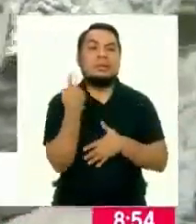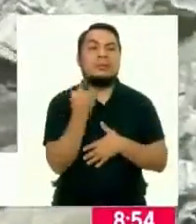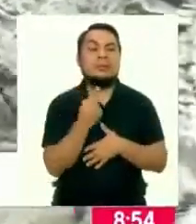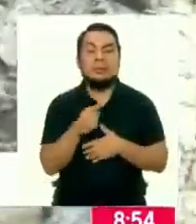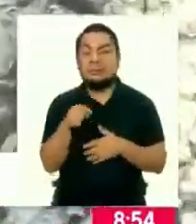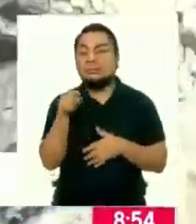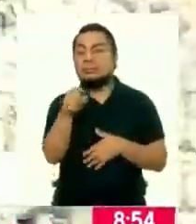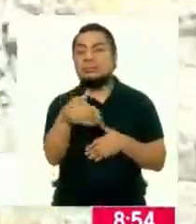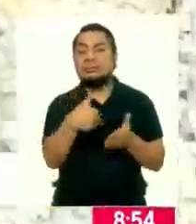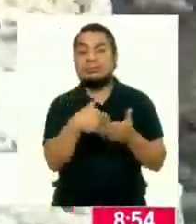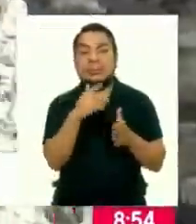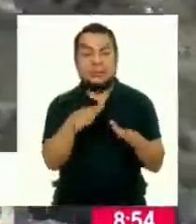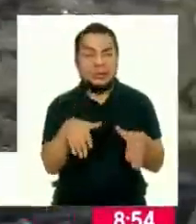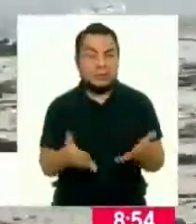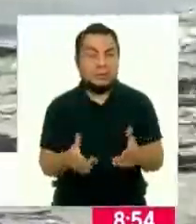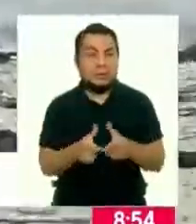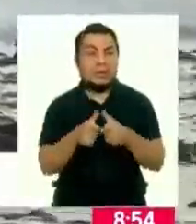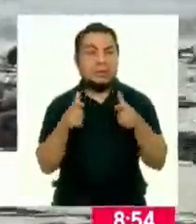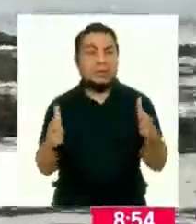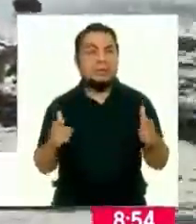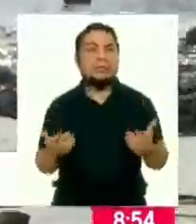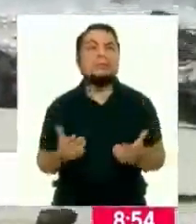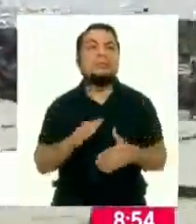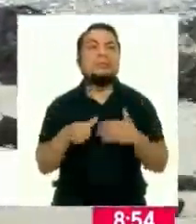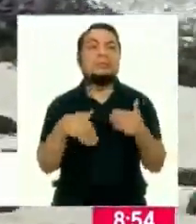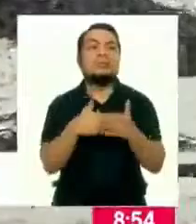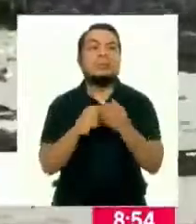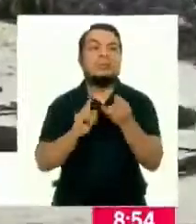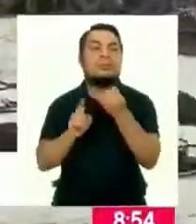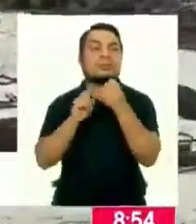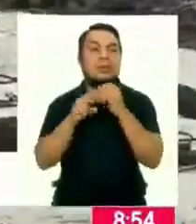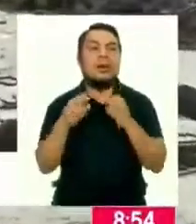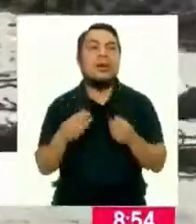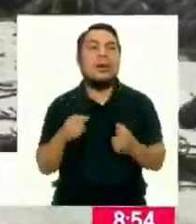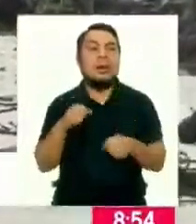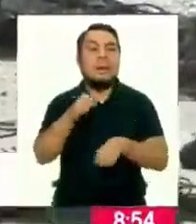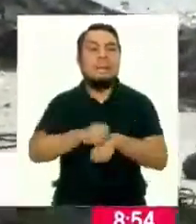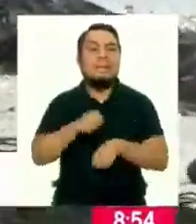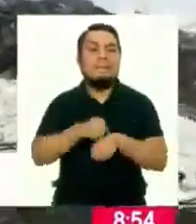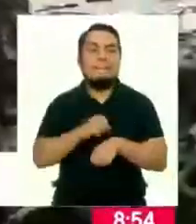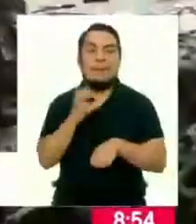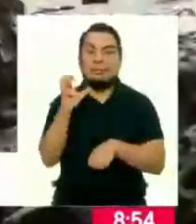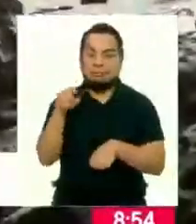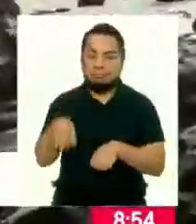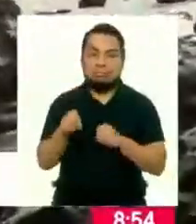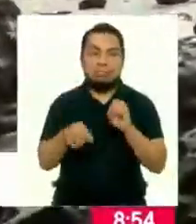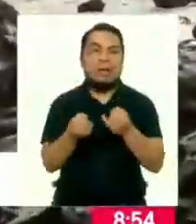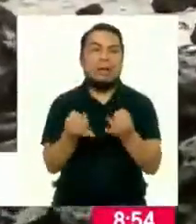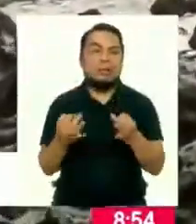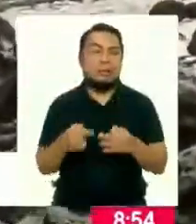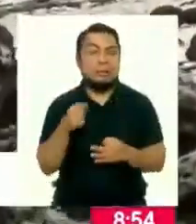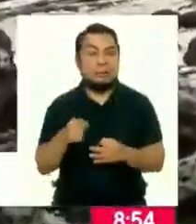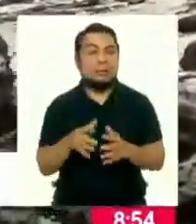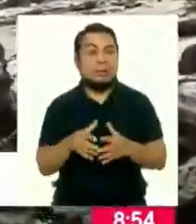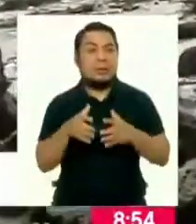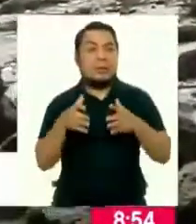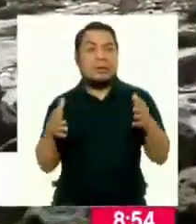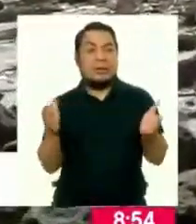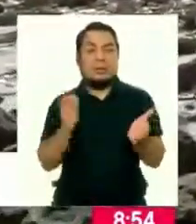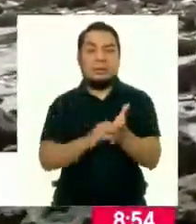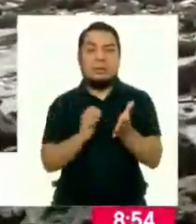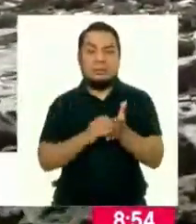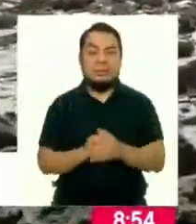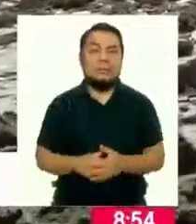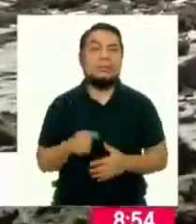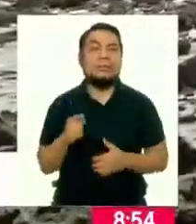unos metros existen grandes montículos de restos de mármol. Esta zona de desmonte, que crece cada vez más,